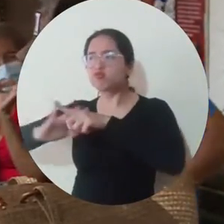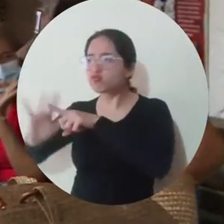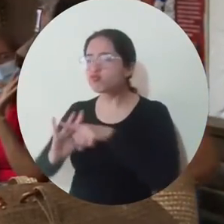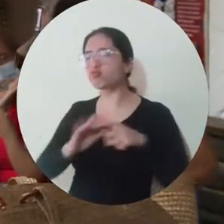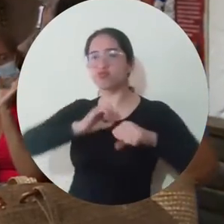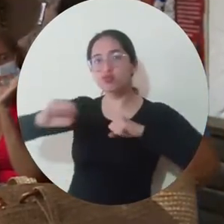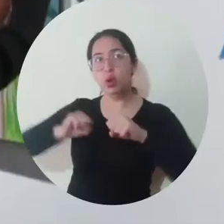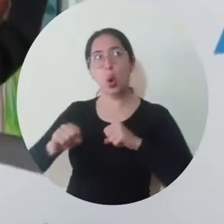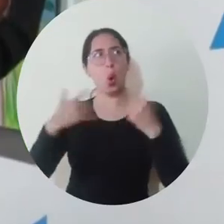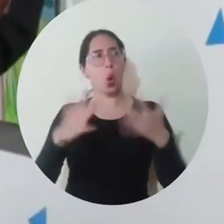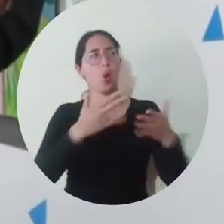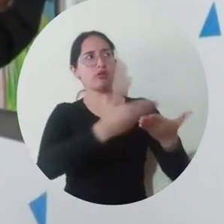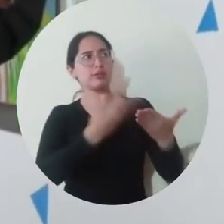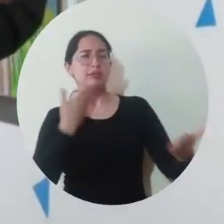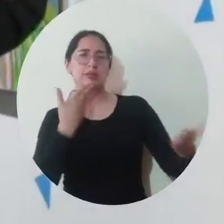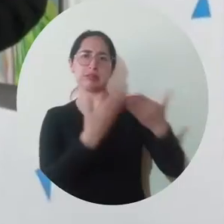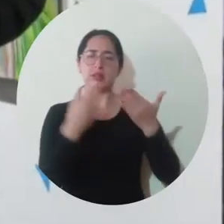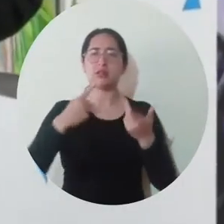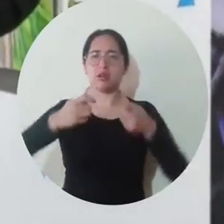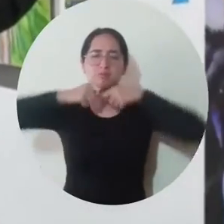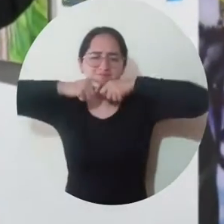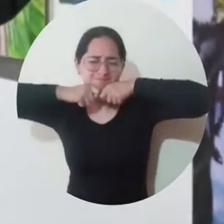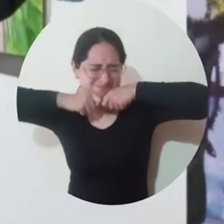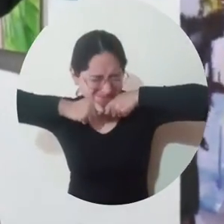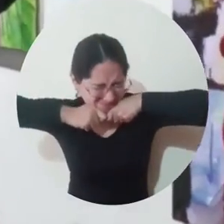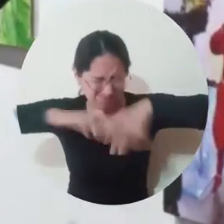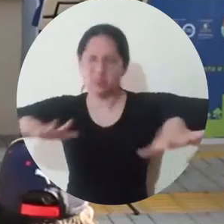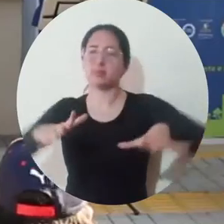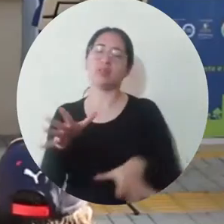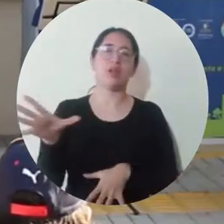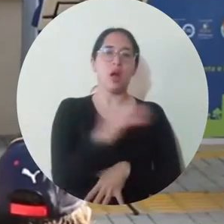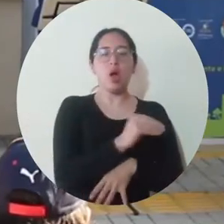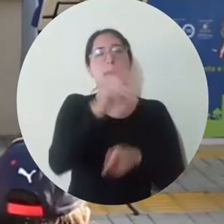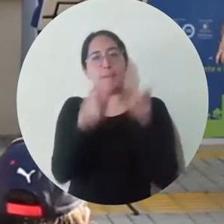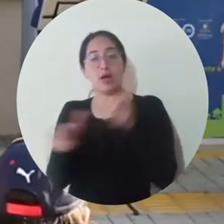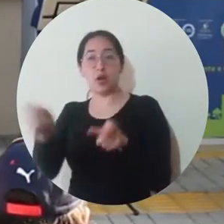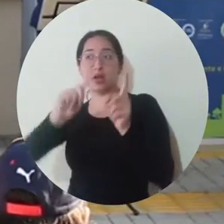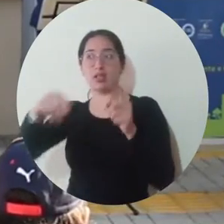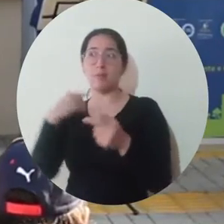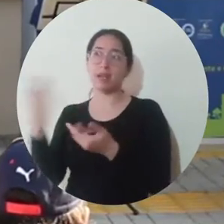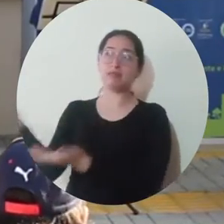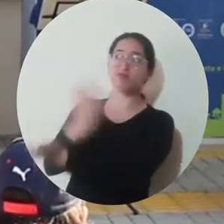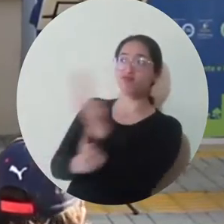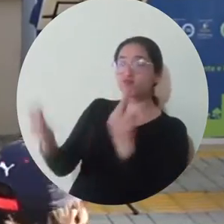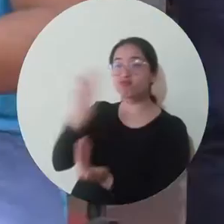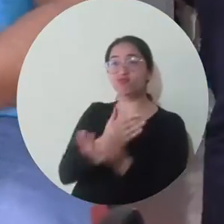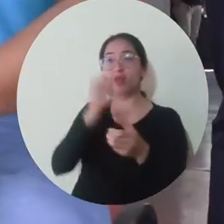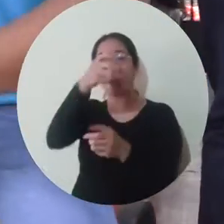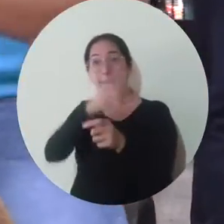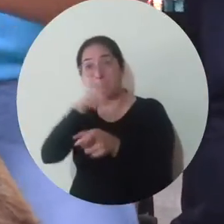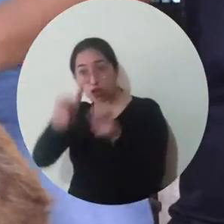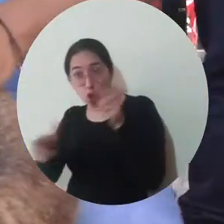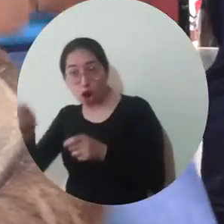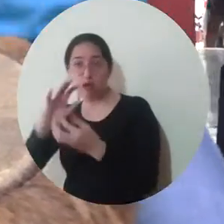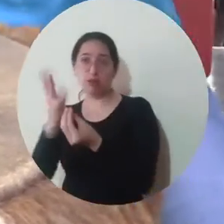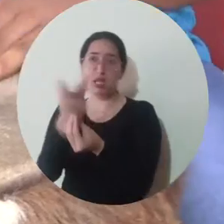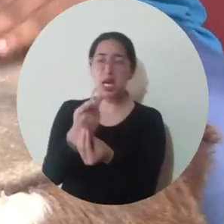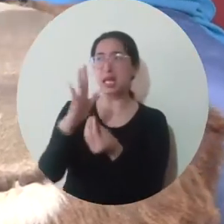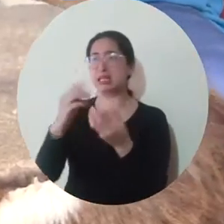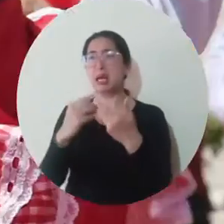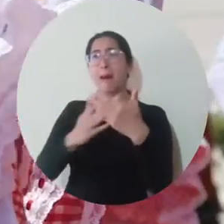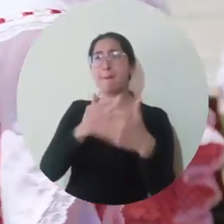crear y llegar a más personas. Poder traer a estos artistas sin tener todas las dificultades que